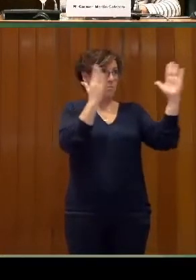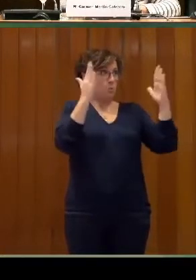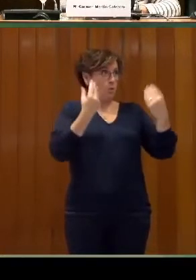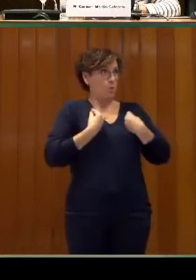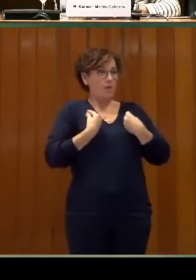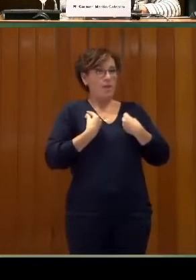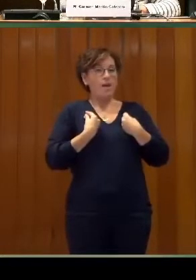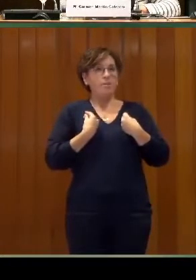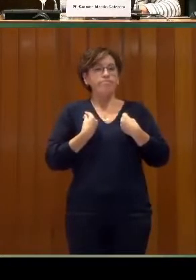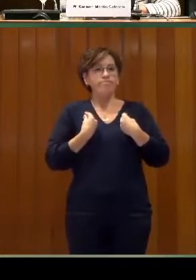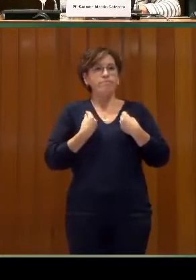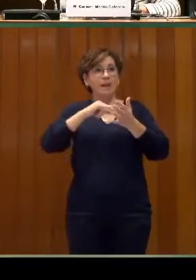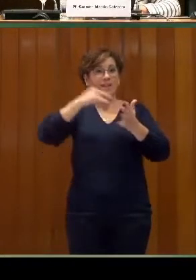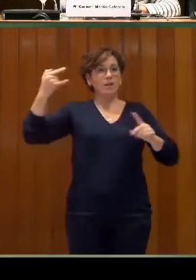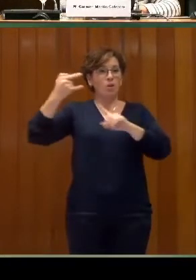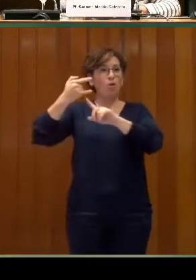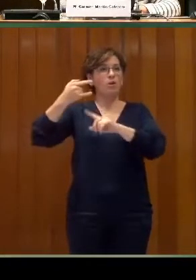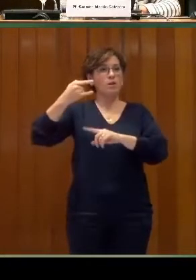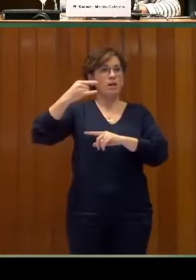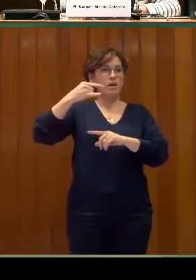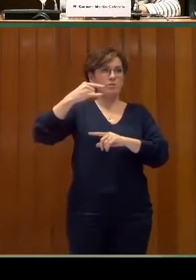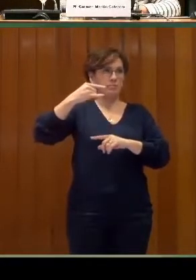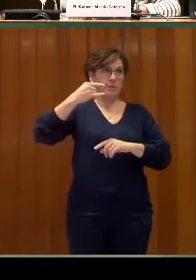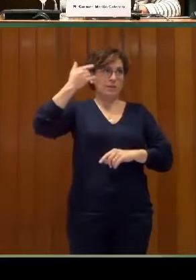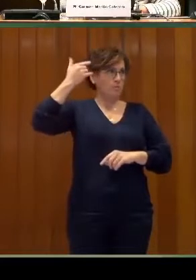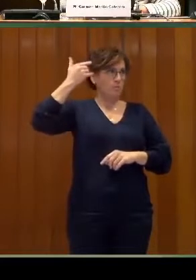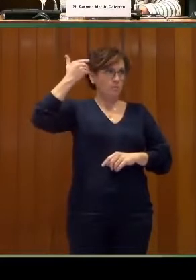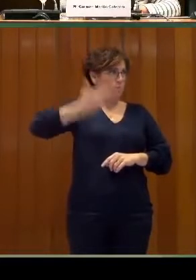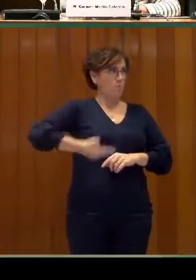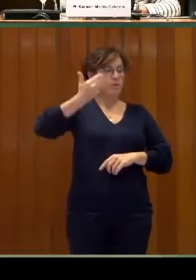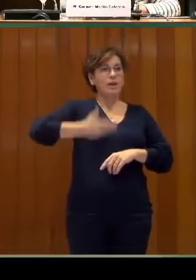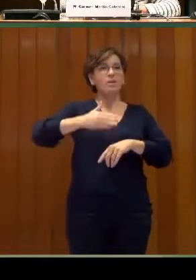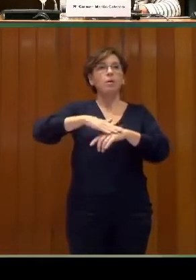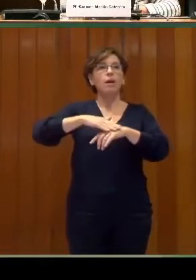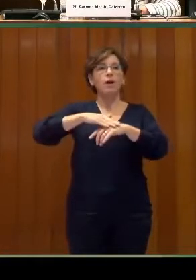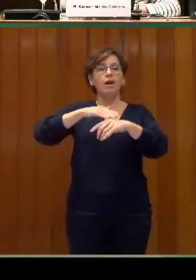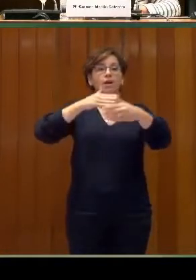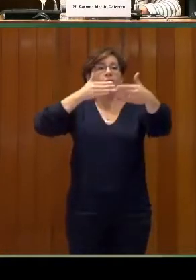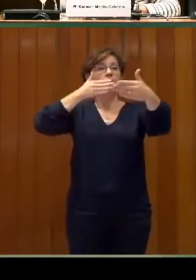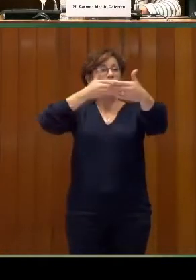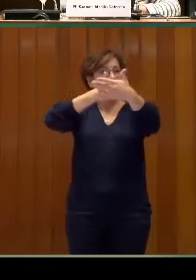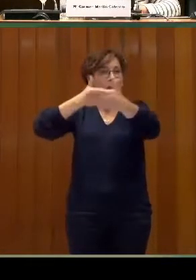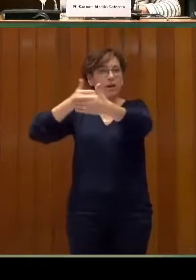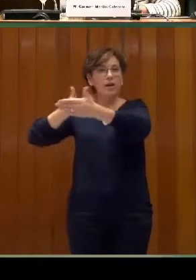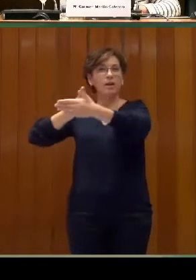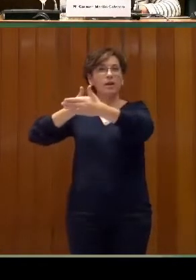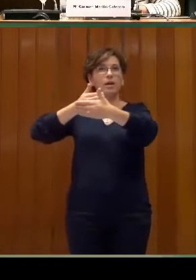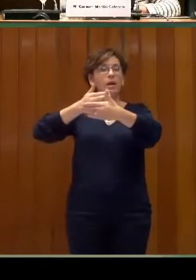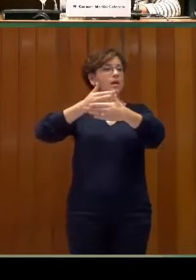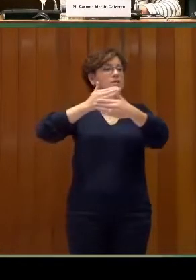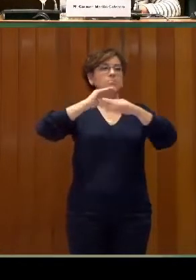es un elemento clave para conseguir eliminar todas las barreras, para seguir